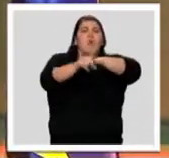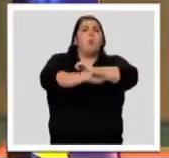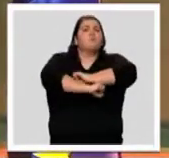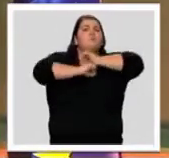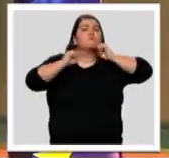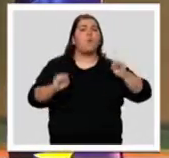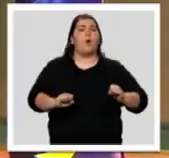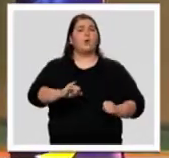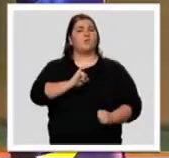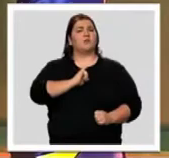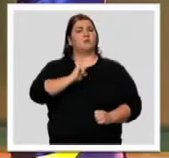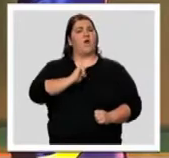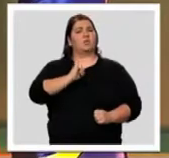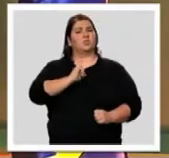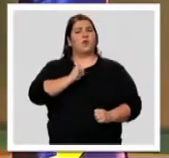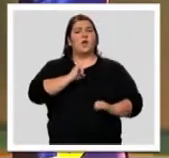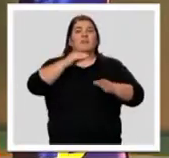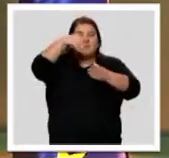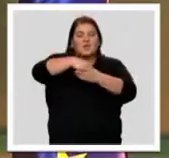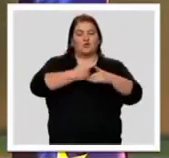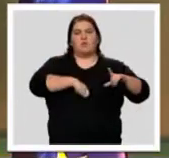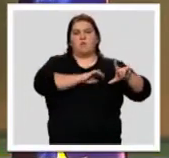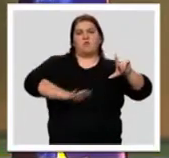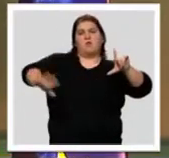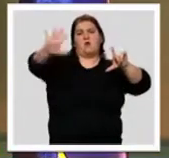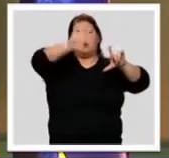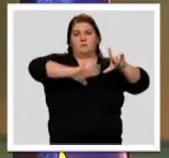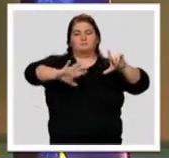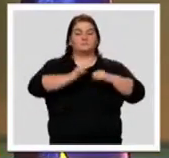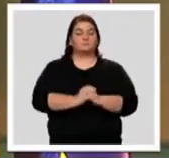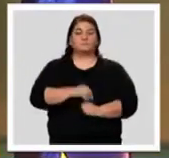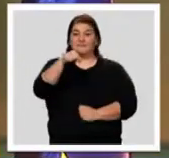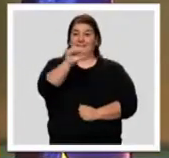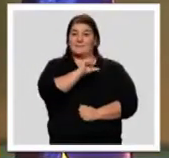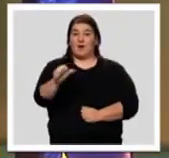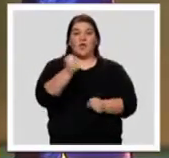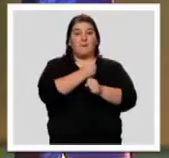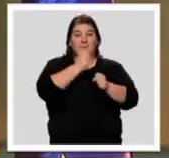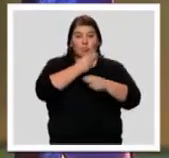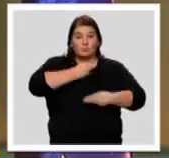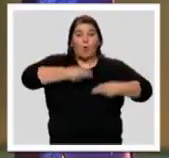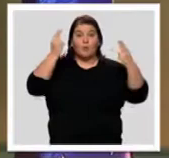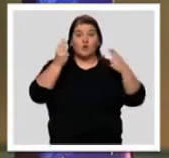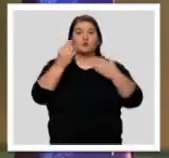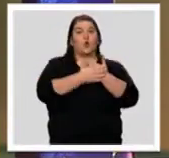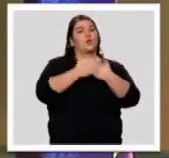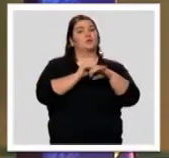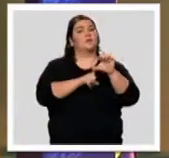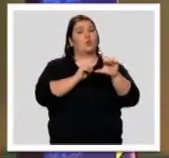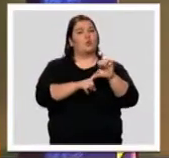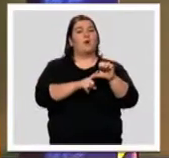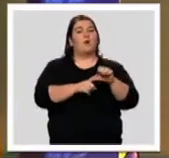su propia identidad en el conjunto de España. Esta semana los empleados públicos del Gobierno de Extremadura